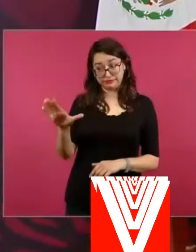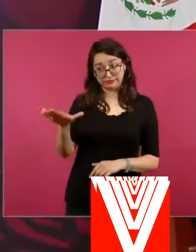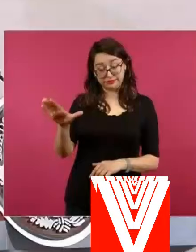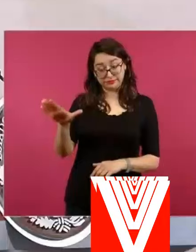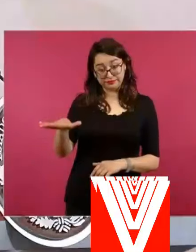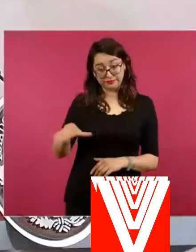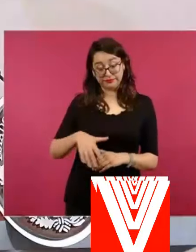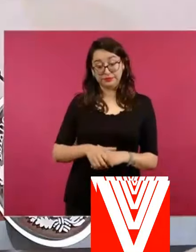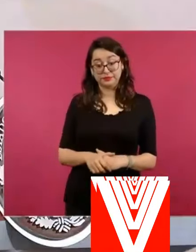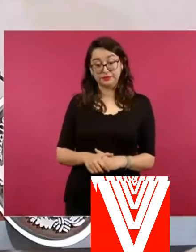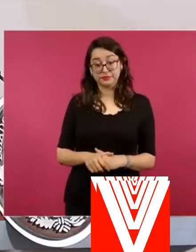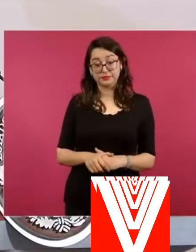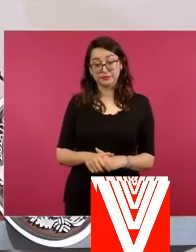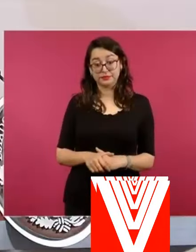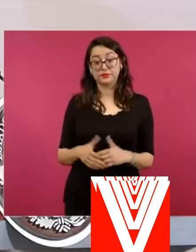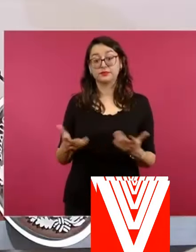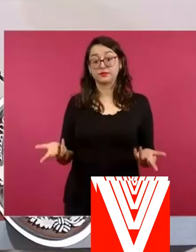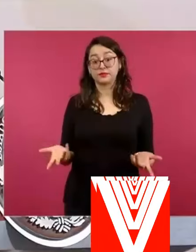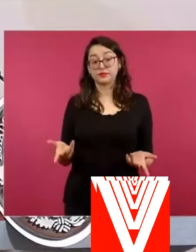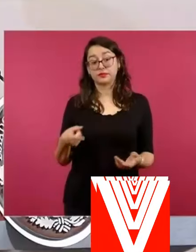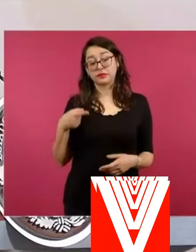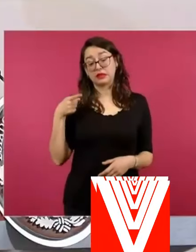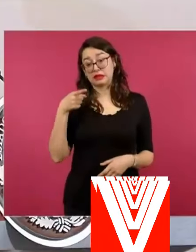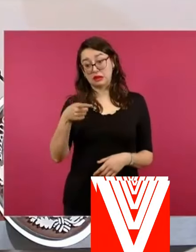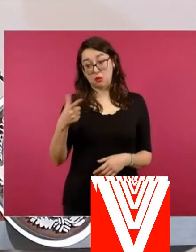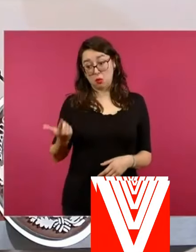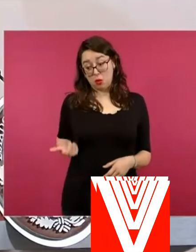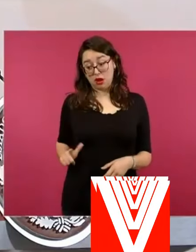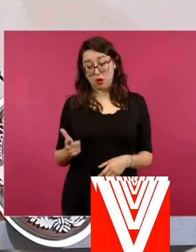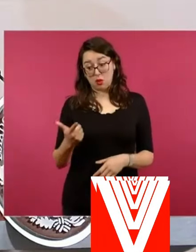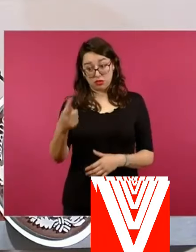les iba a ayudar que cambiaran al fiscal